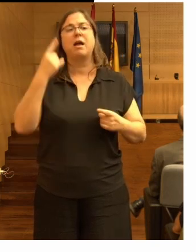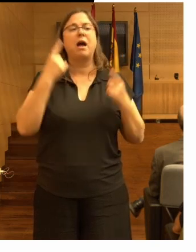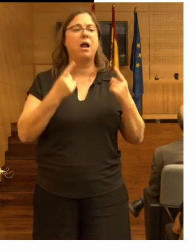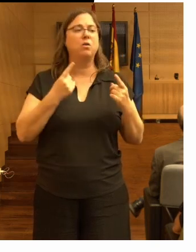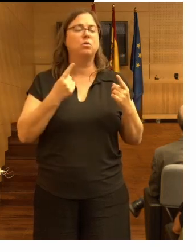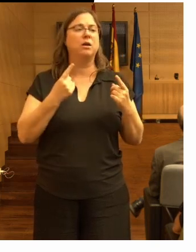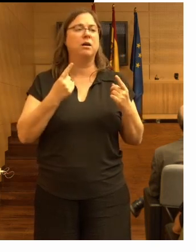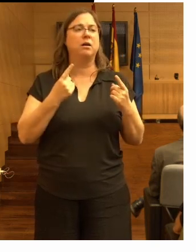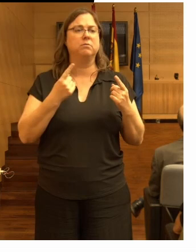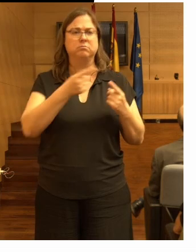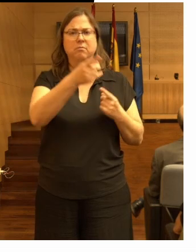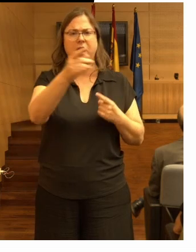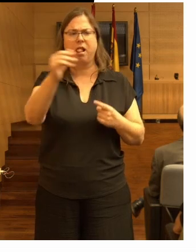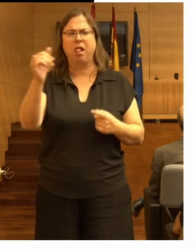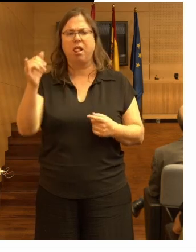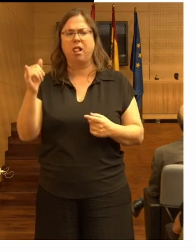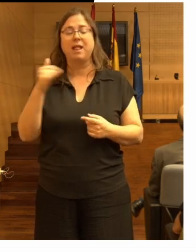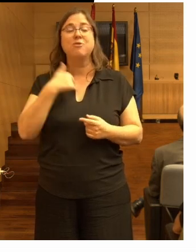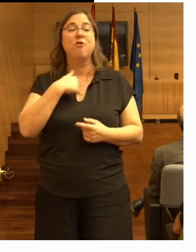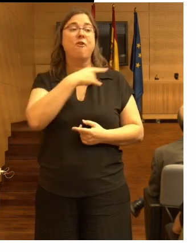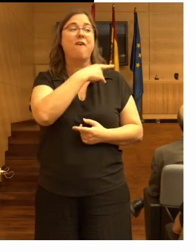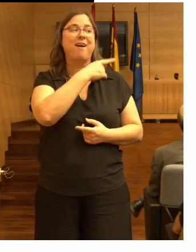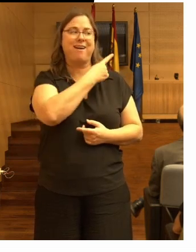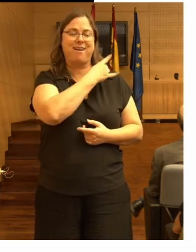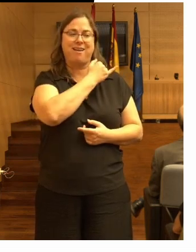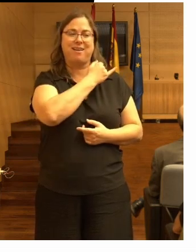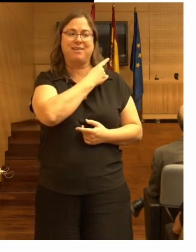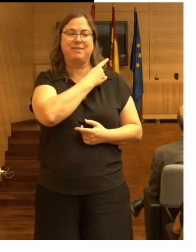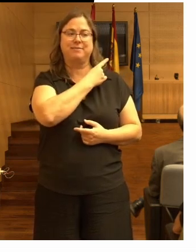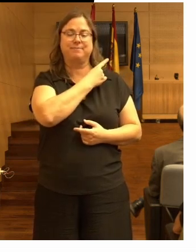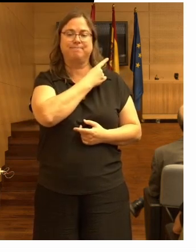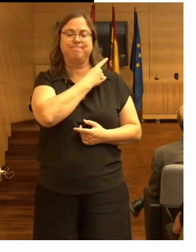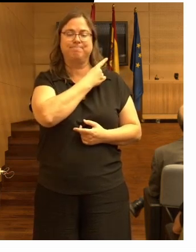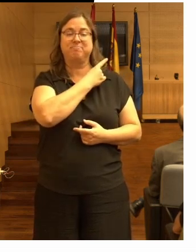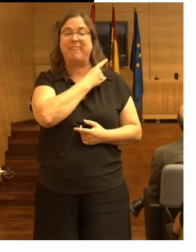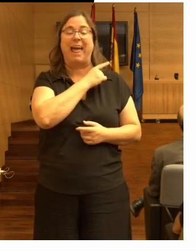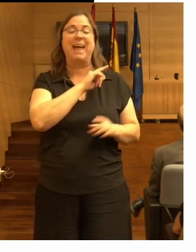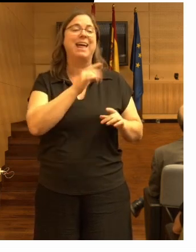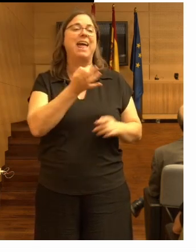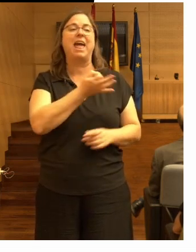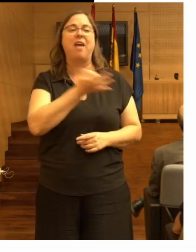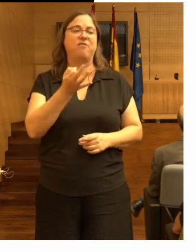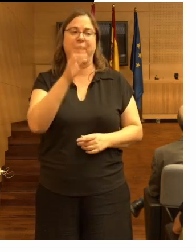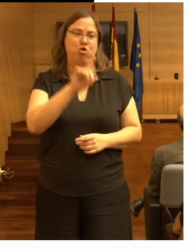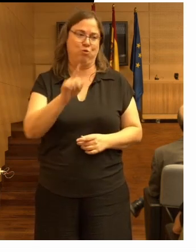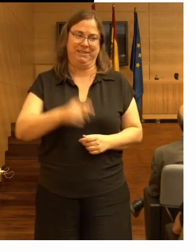bueno yo creo que esto que tenemos aquí es no es nada eficaz